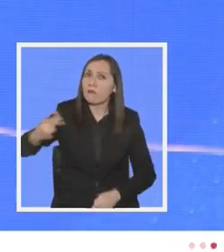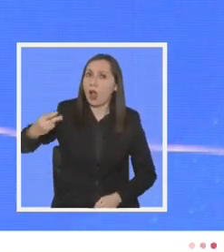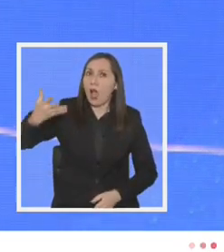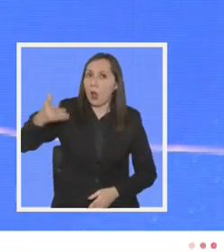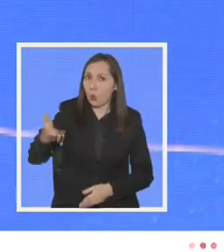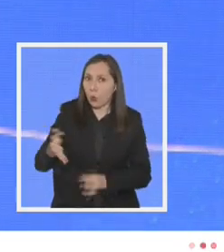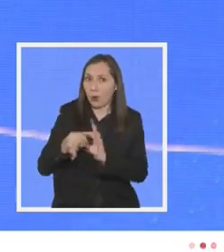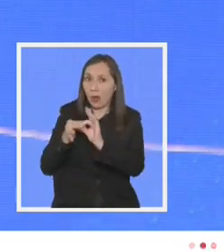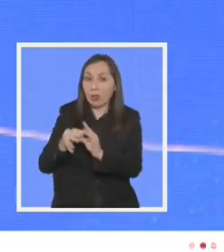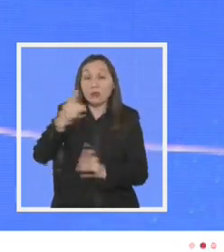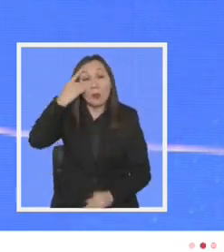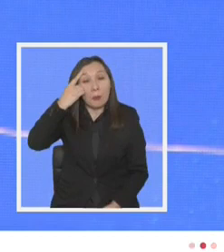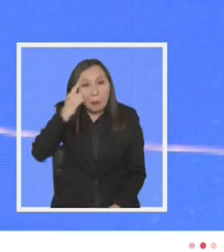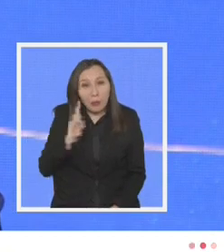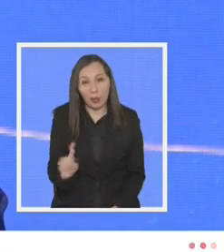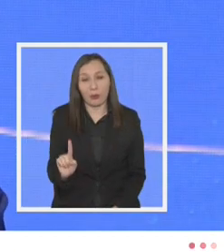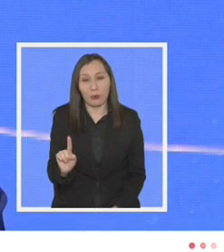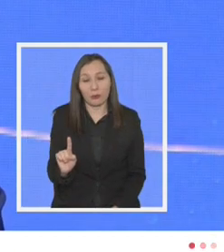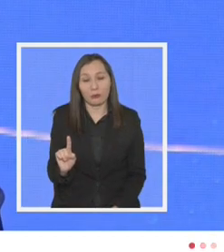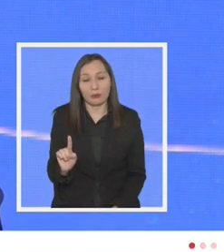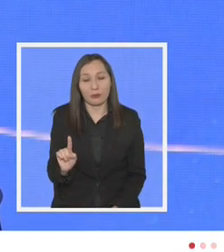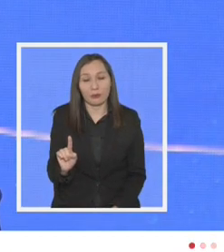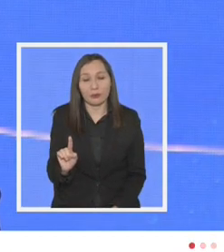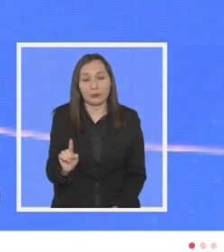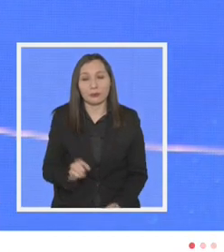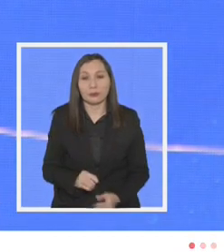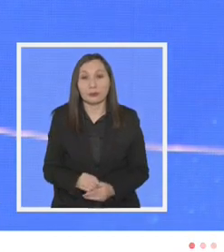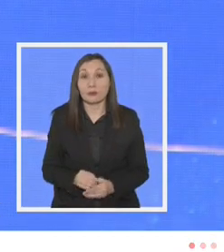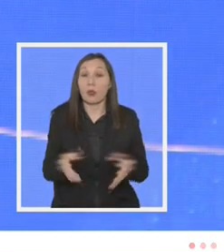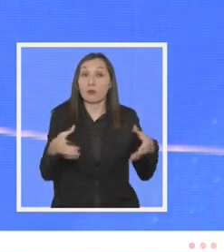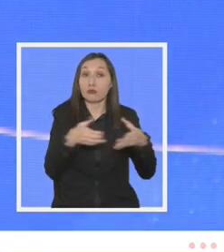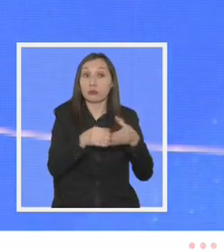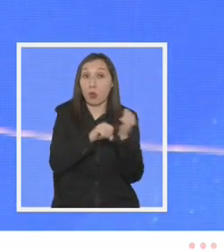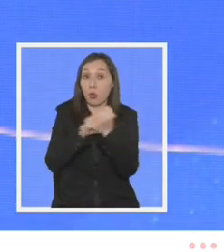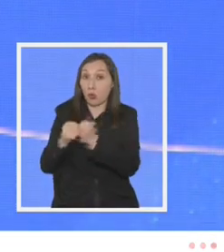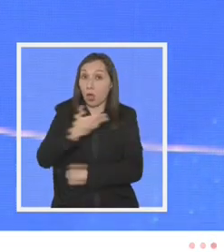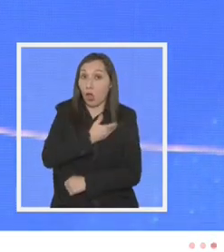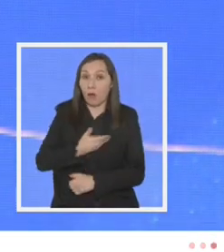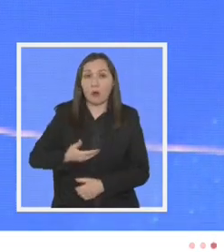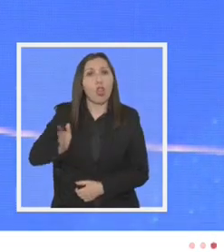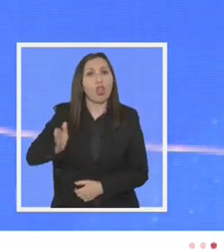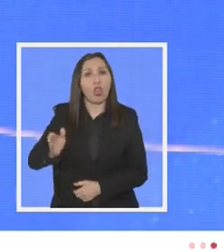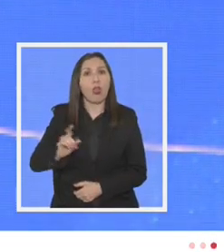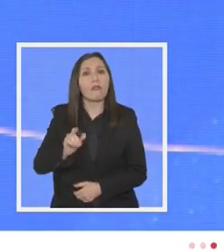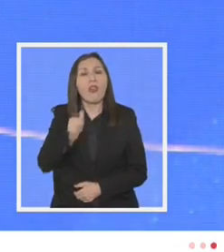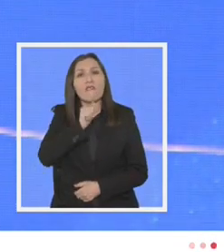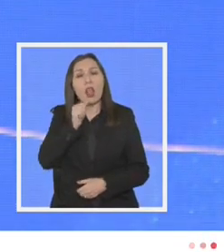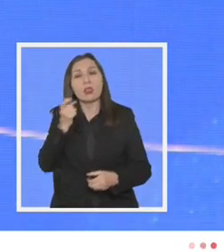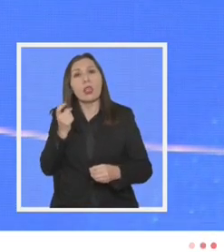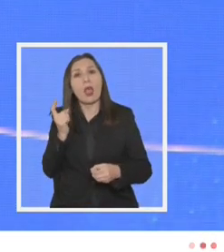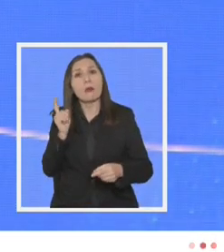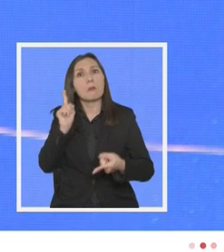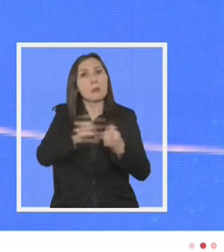pero sin embargo los partidos de la oposición aún no se sientan a la mesa